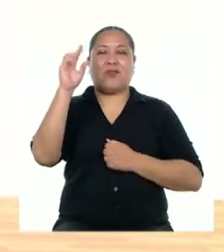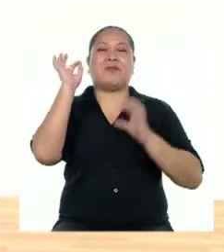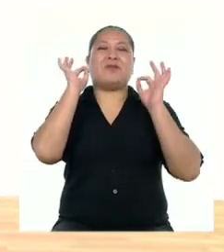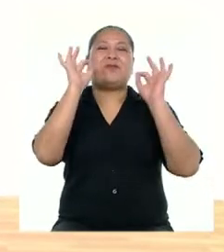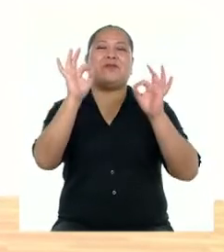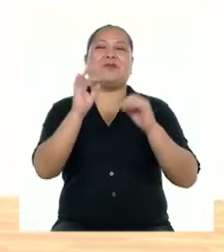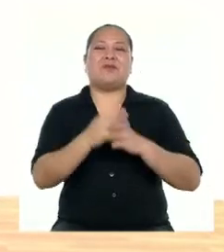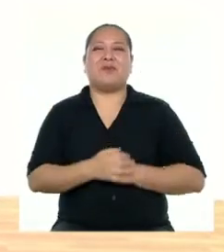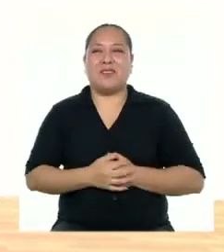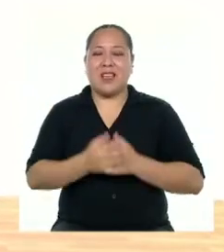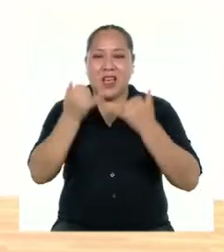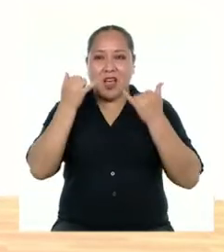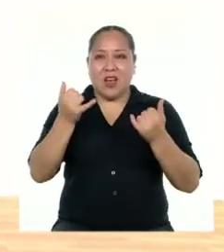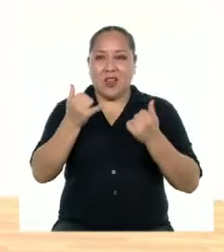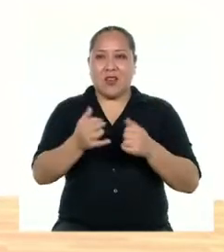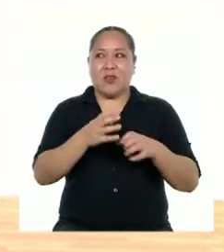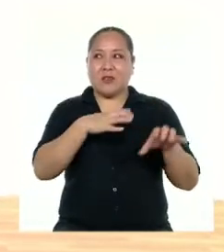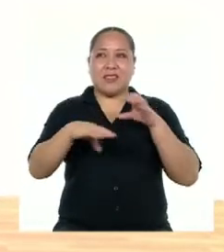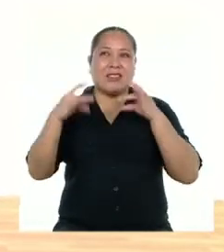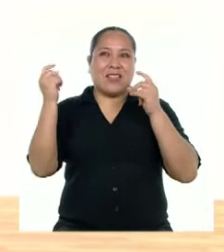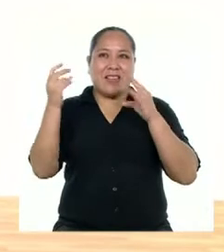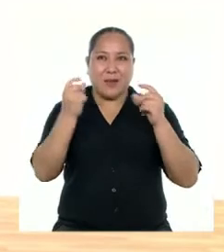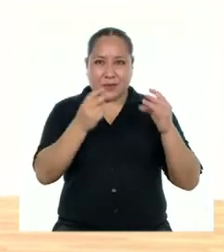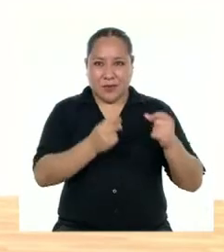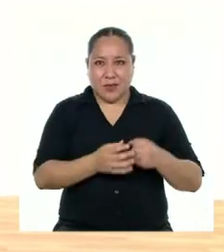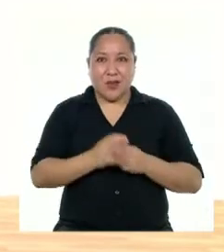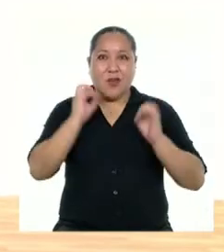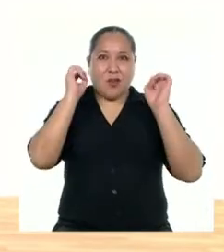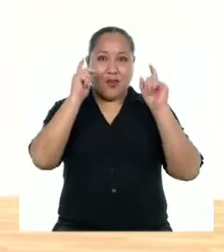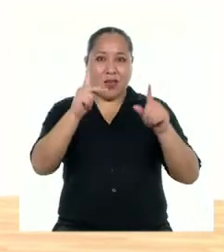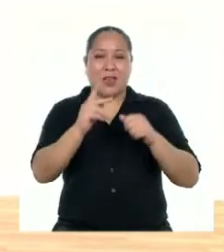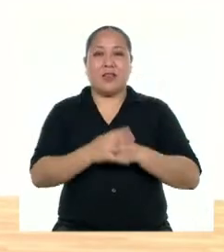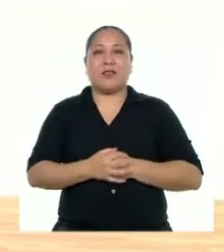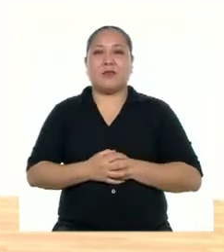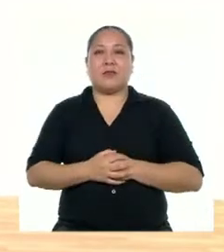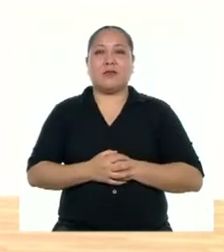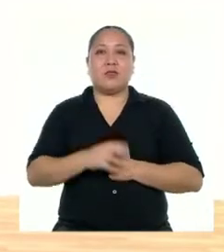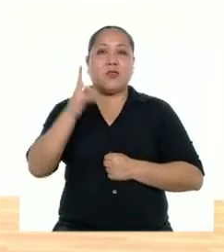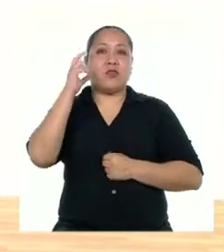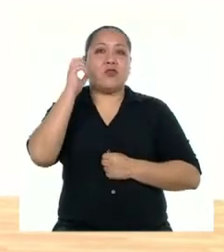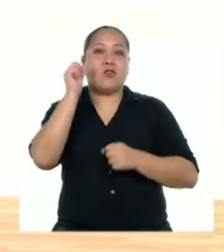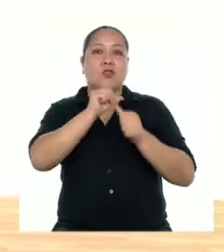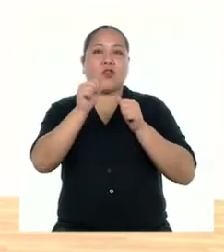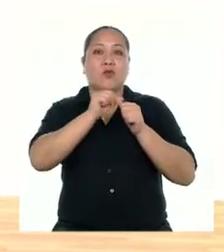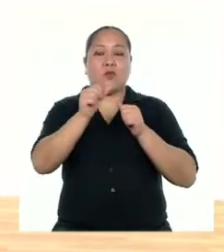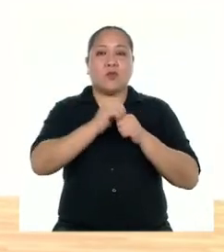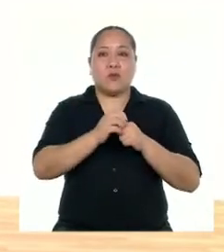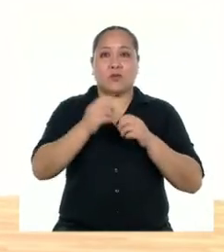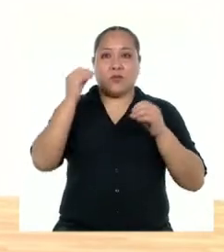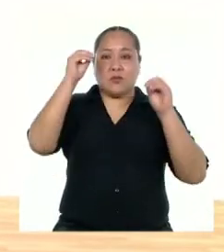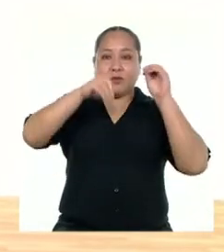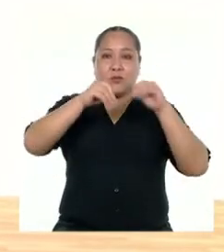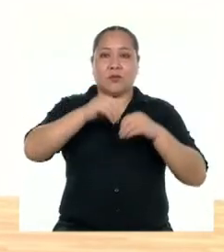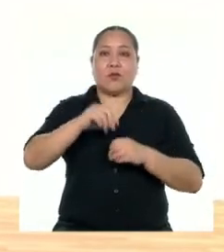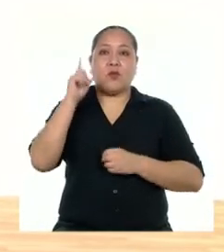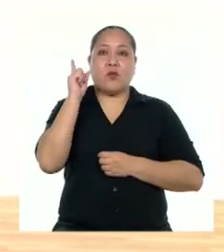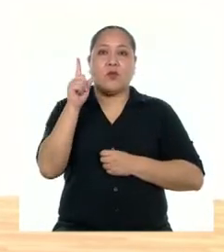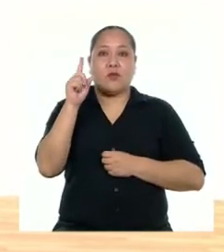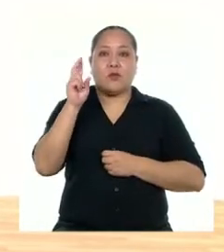Excelente. Ahora lo vamos a hacer más rápido. ¿Bien? Escucho el número y me pongo en la posición. Uno,